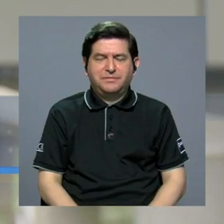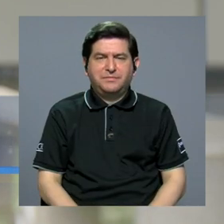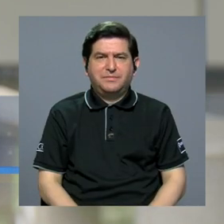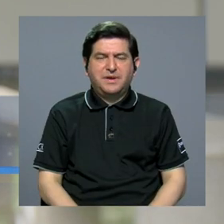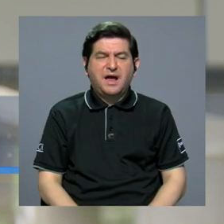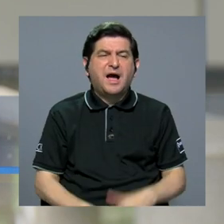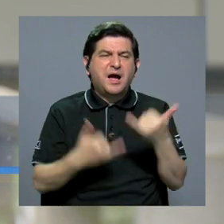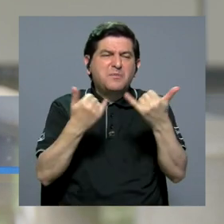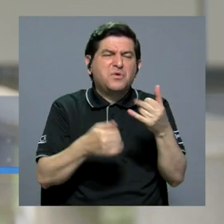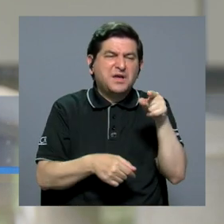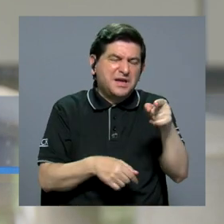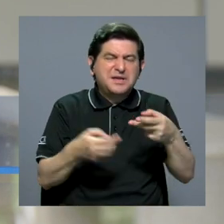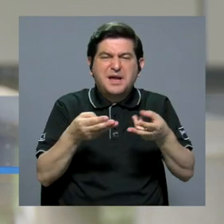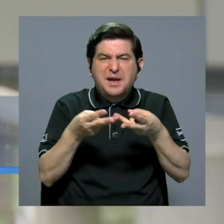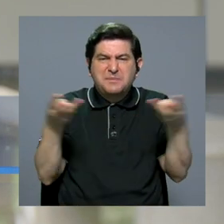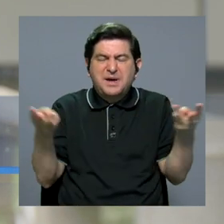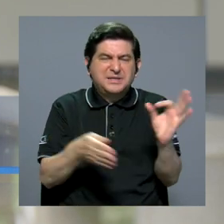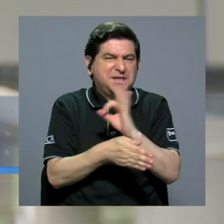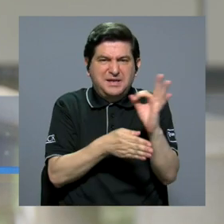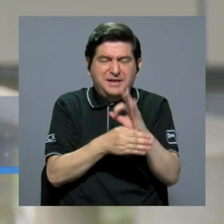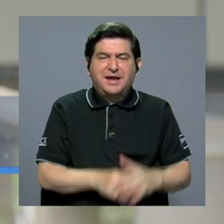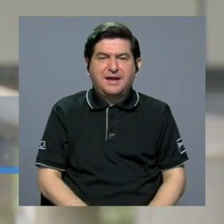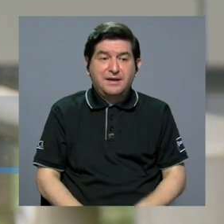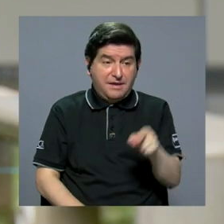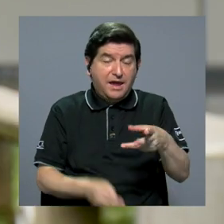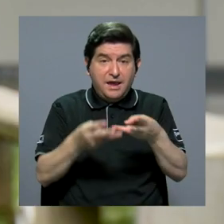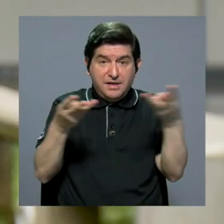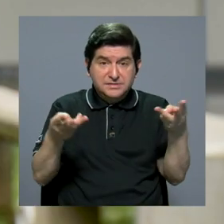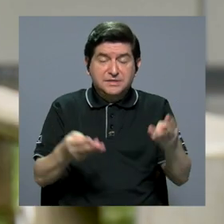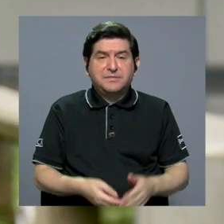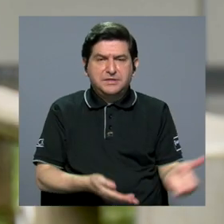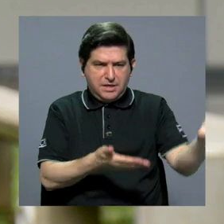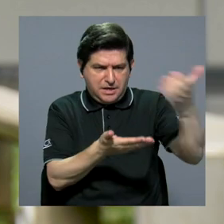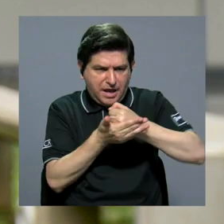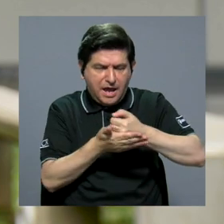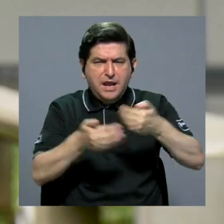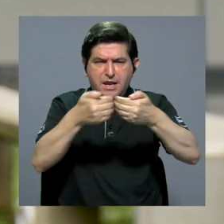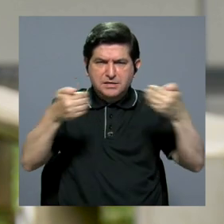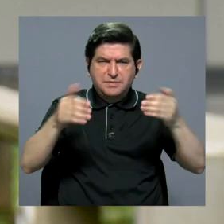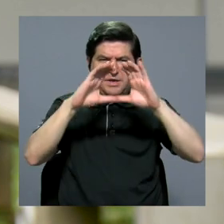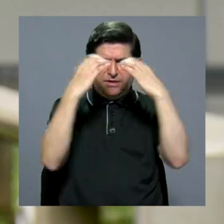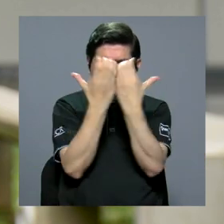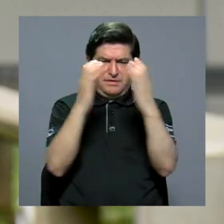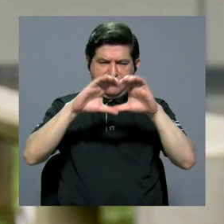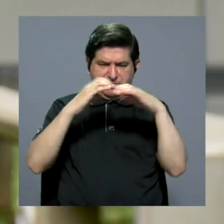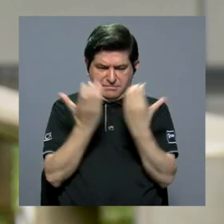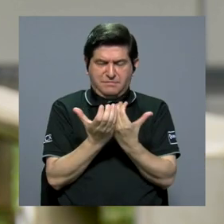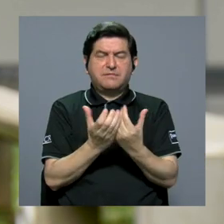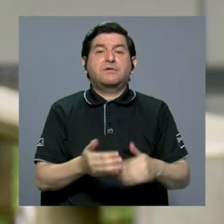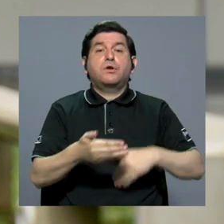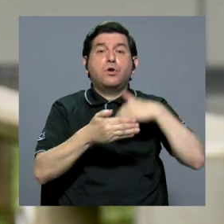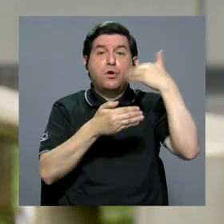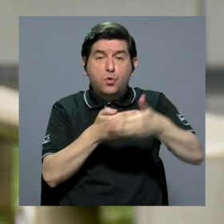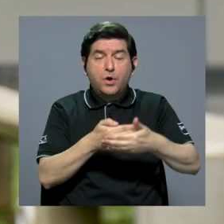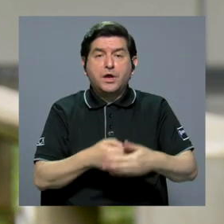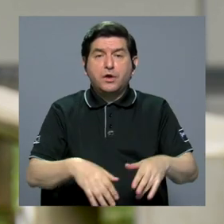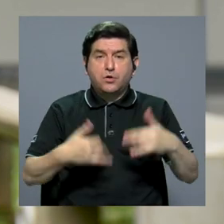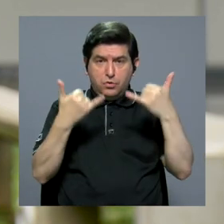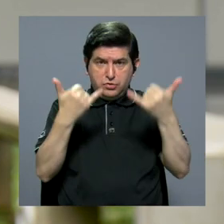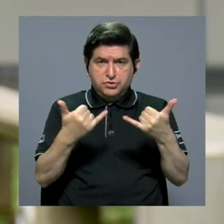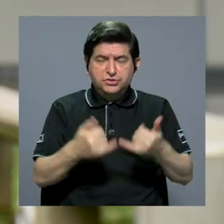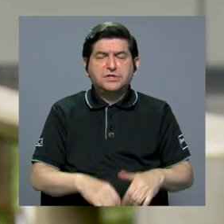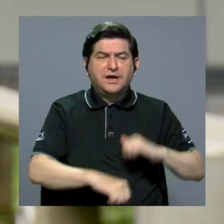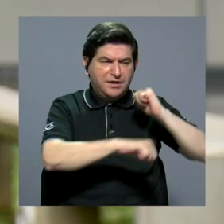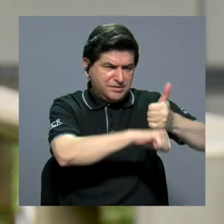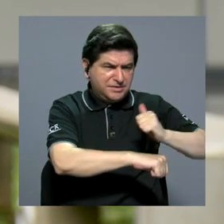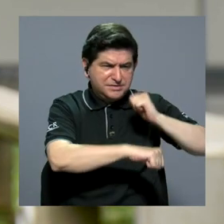por cuestiones de obsolescencia. Tomamos ese material, lo separamos en categorías y luego con estas